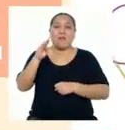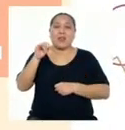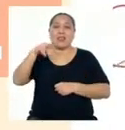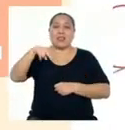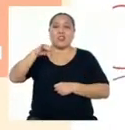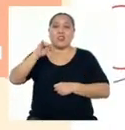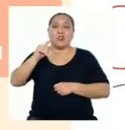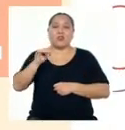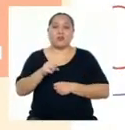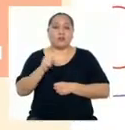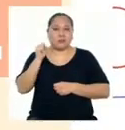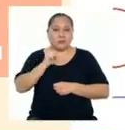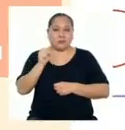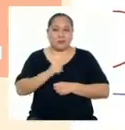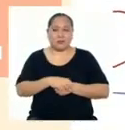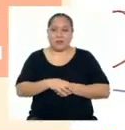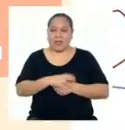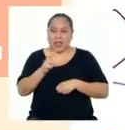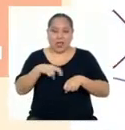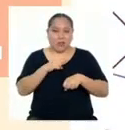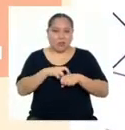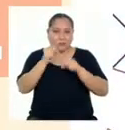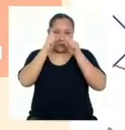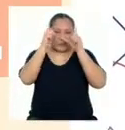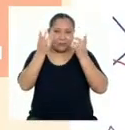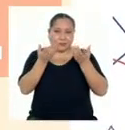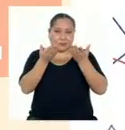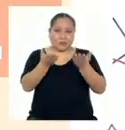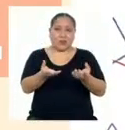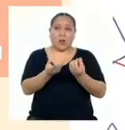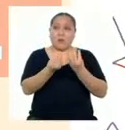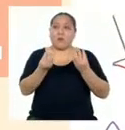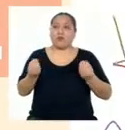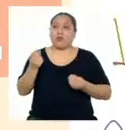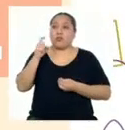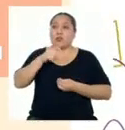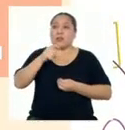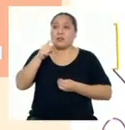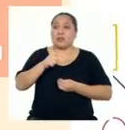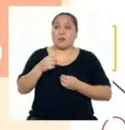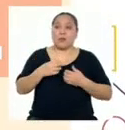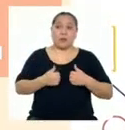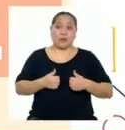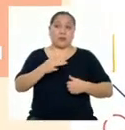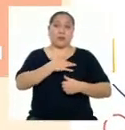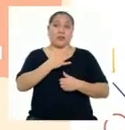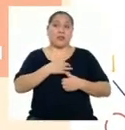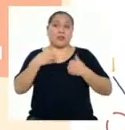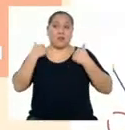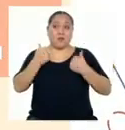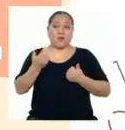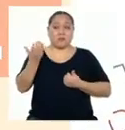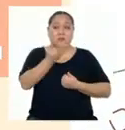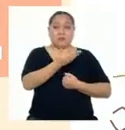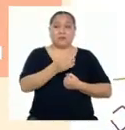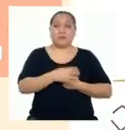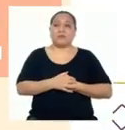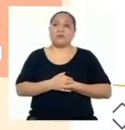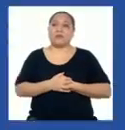Así es, Yaremis. La naturaleza siempre te sorprende. Mucho de lo que necesitamos para estar bien, viene de ella.